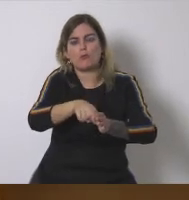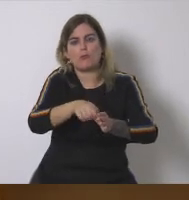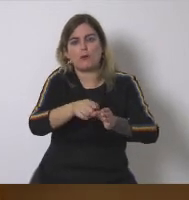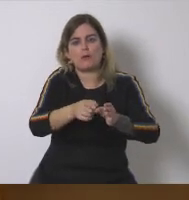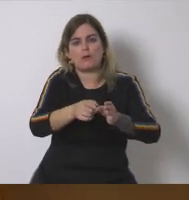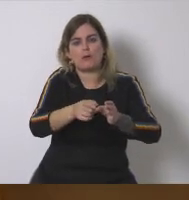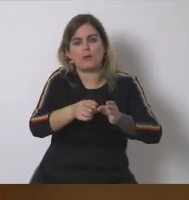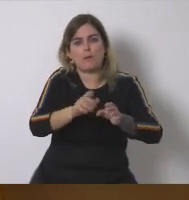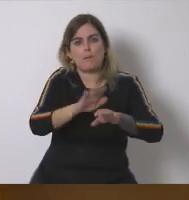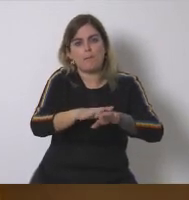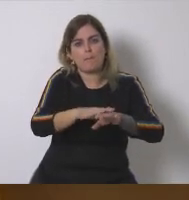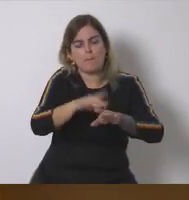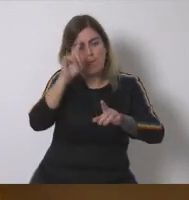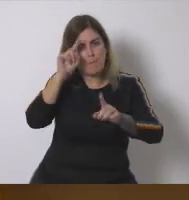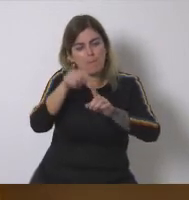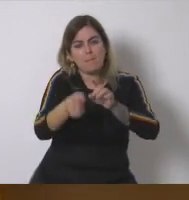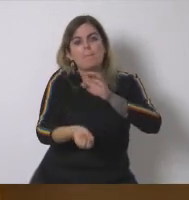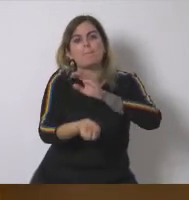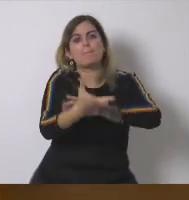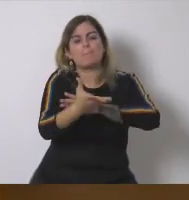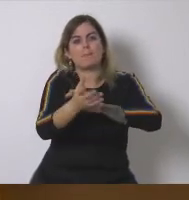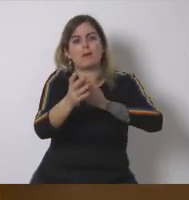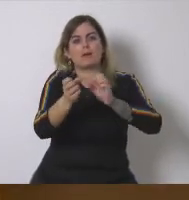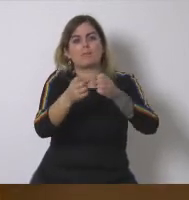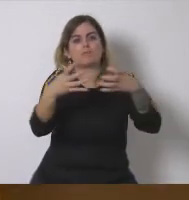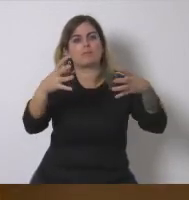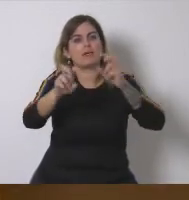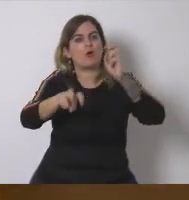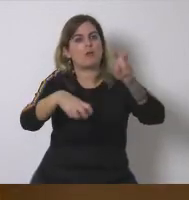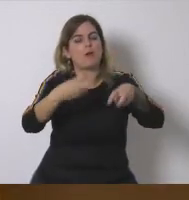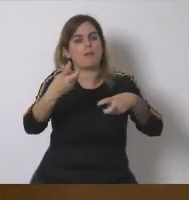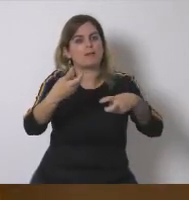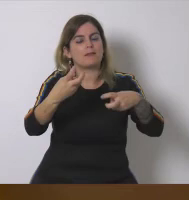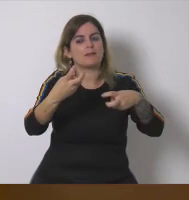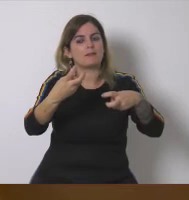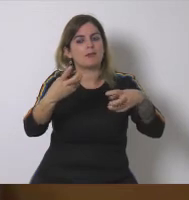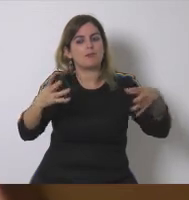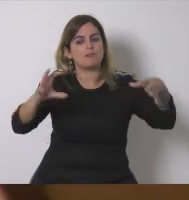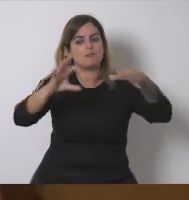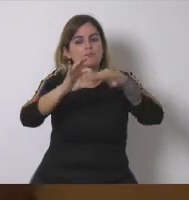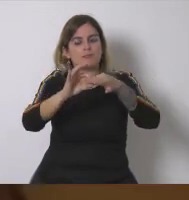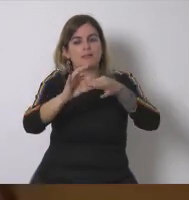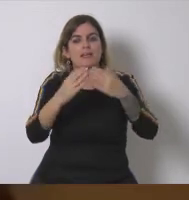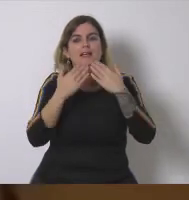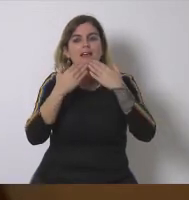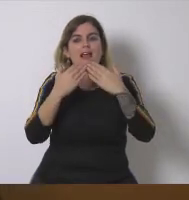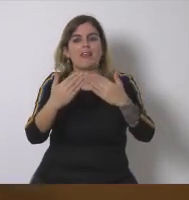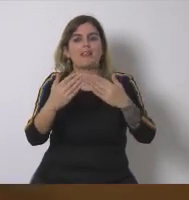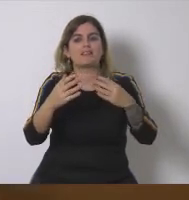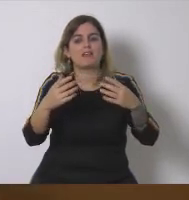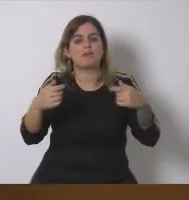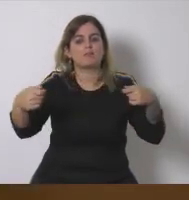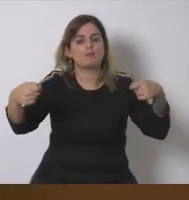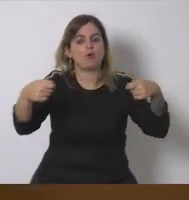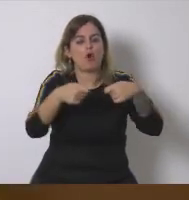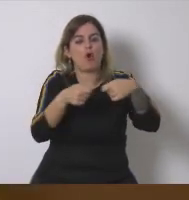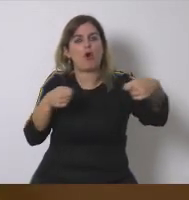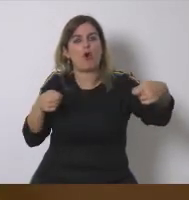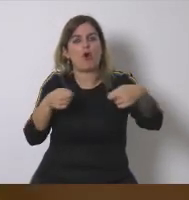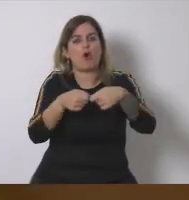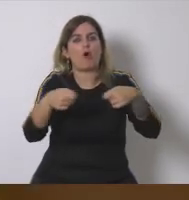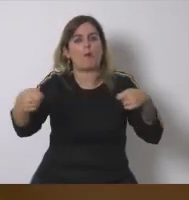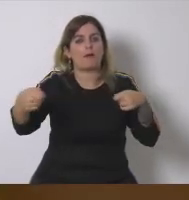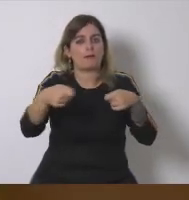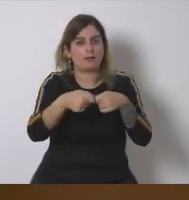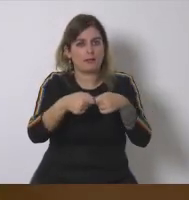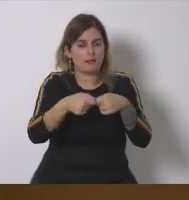en la generación de estas energías renovables a través de cooperativas en